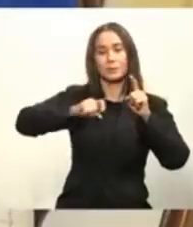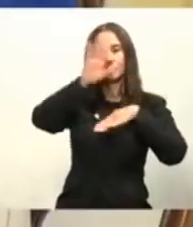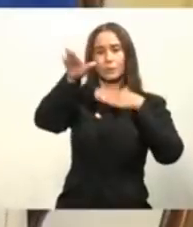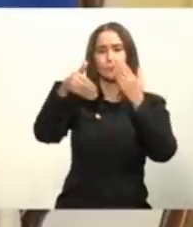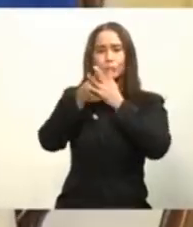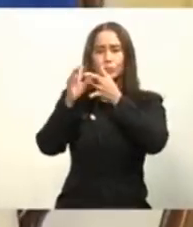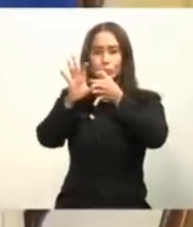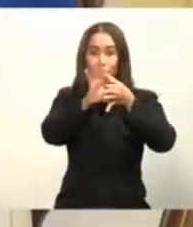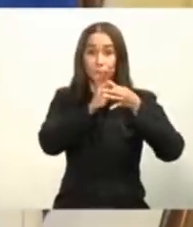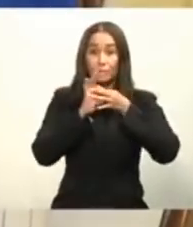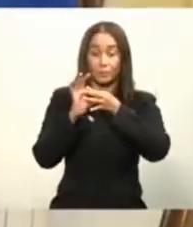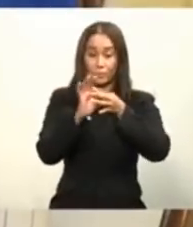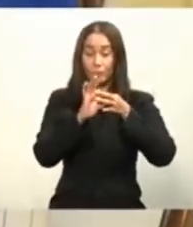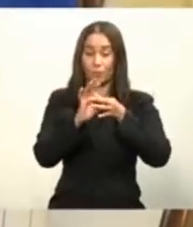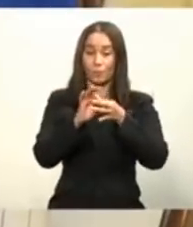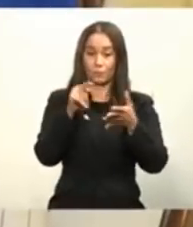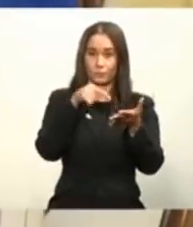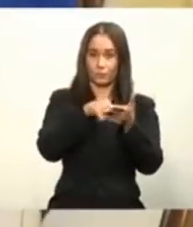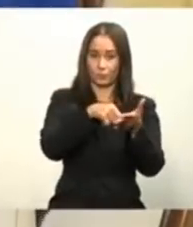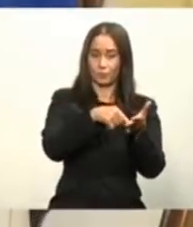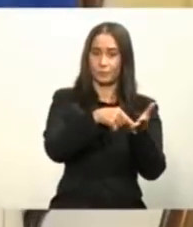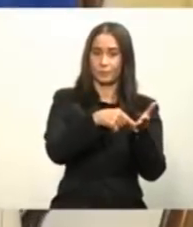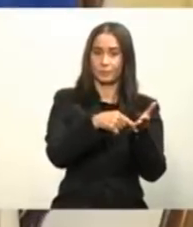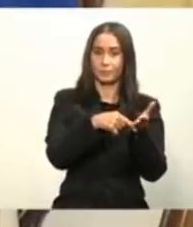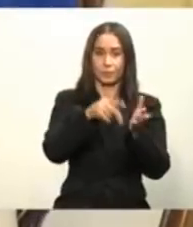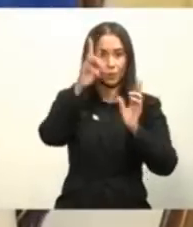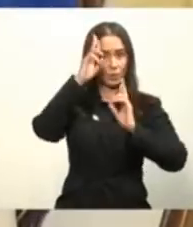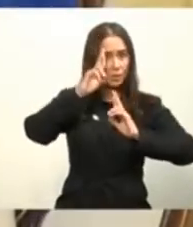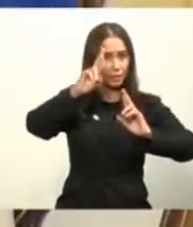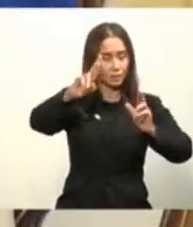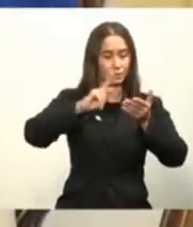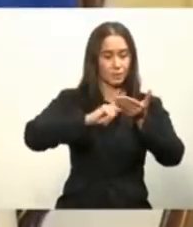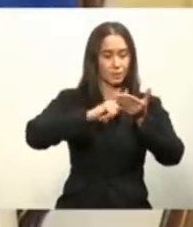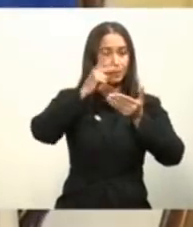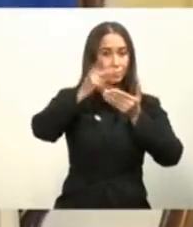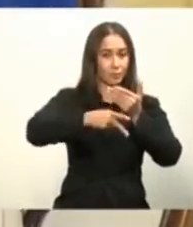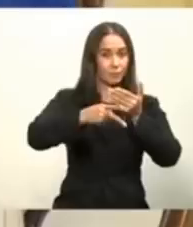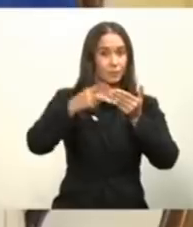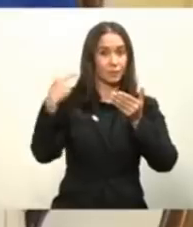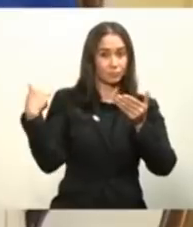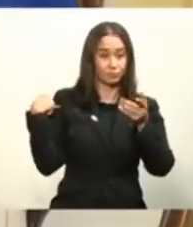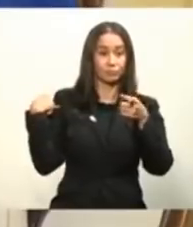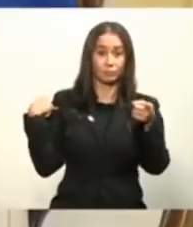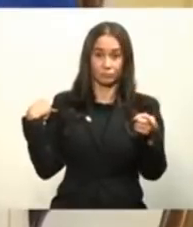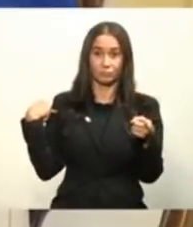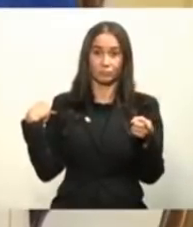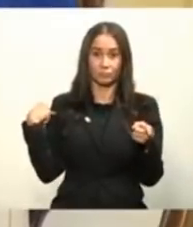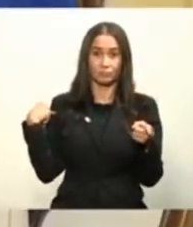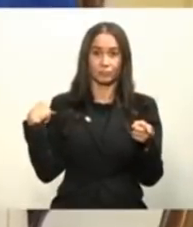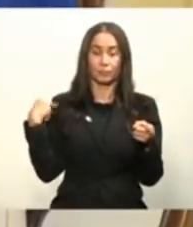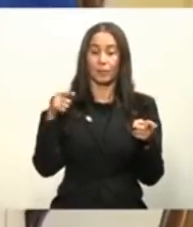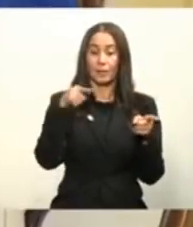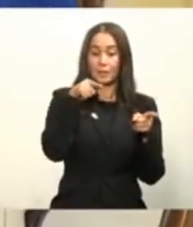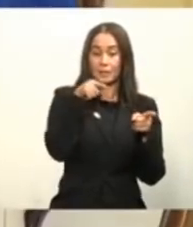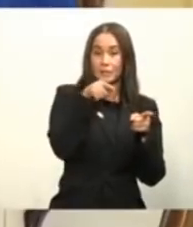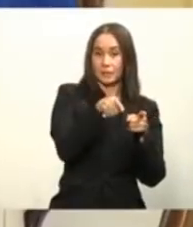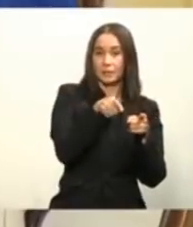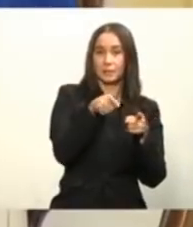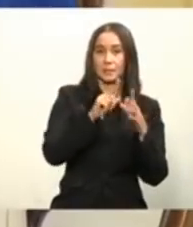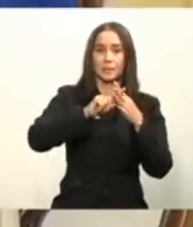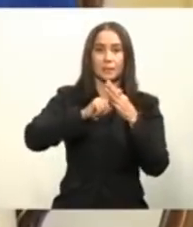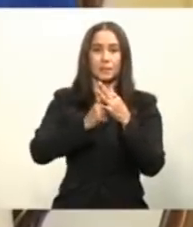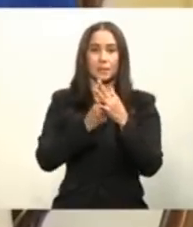esto que hemos bautizado como un Plan País, cuya construcción empezó desde el